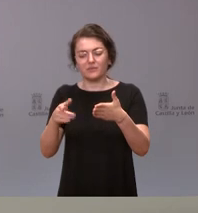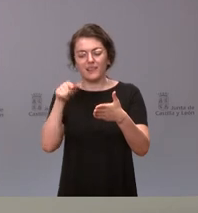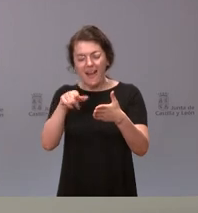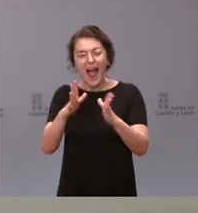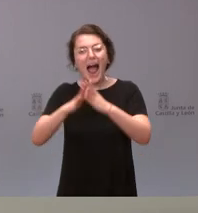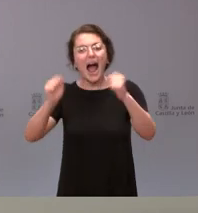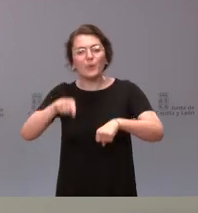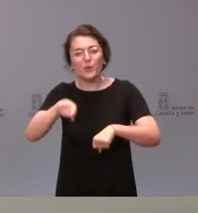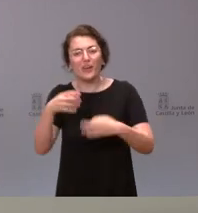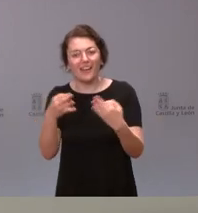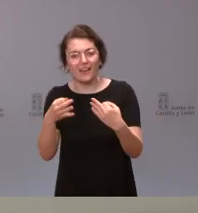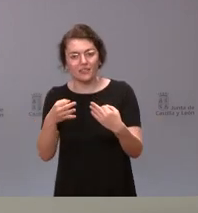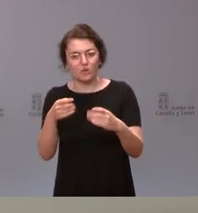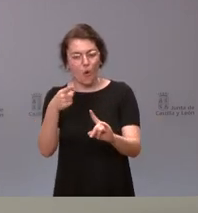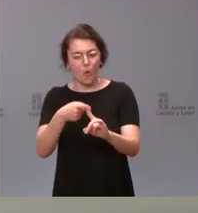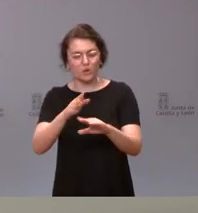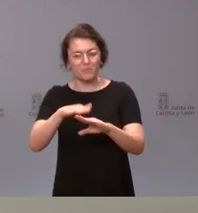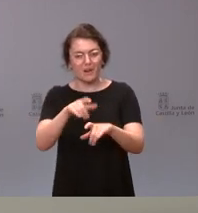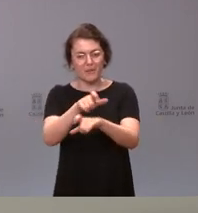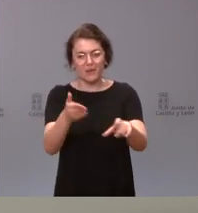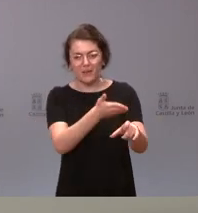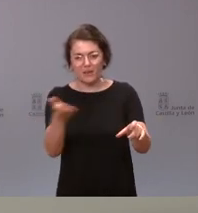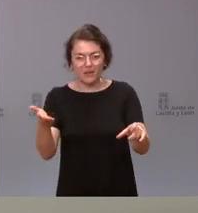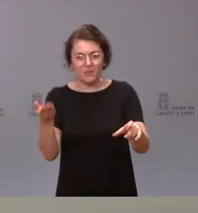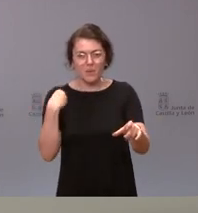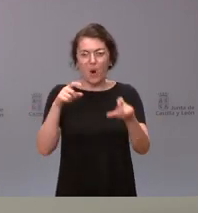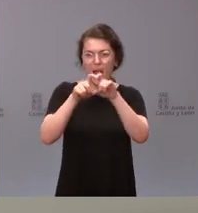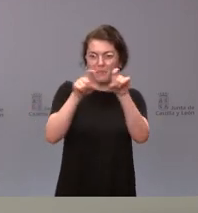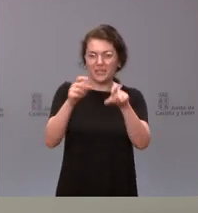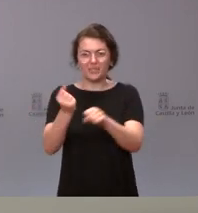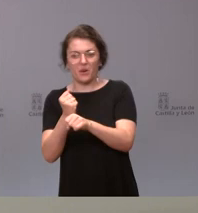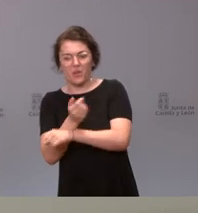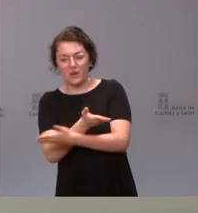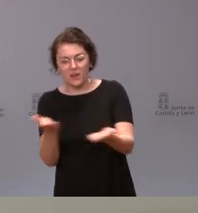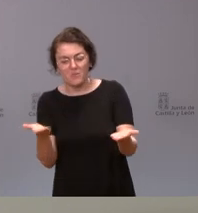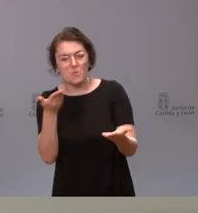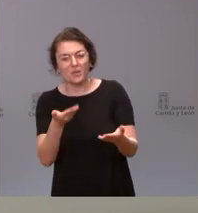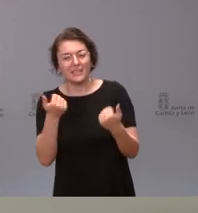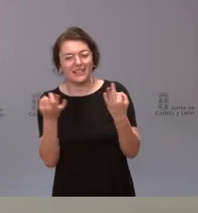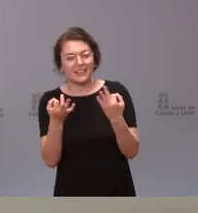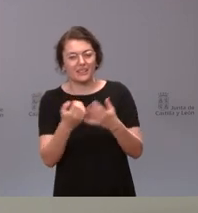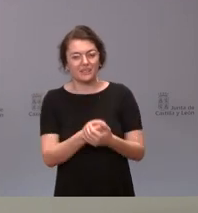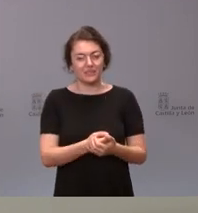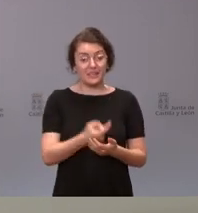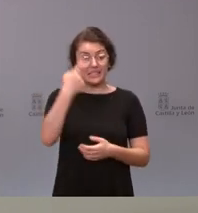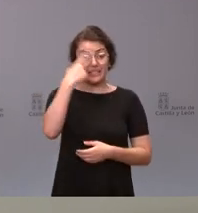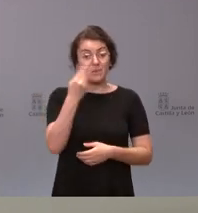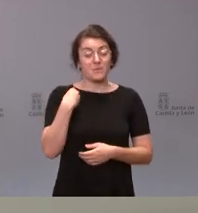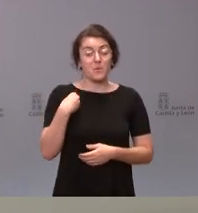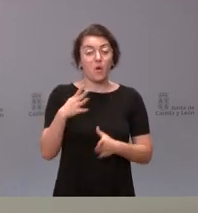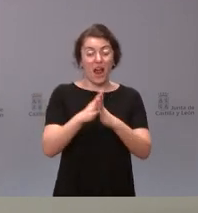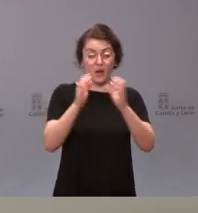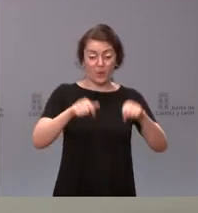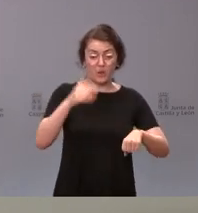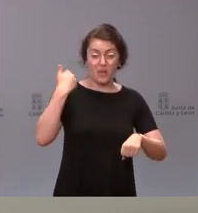y lo que es útil para el conjunto de los ciudadanos de la empresa y de los trabajadores. ¿Sabíamos el hecho de que hay un acuerdo del Consejo